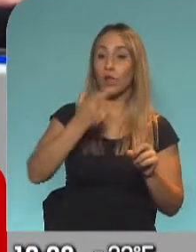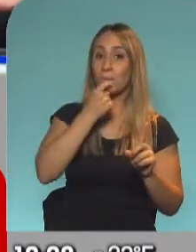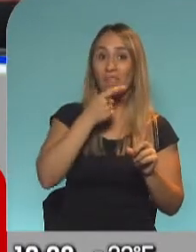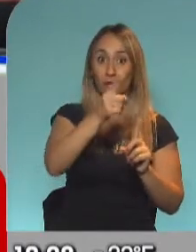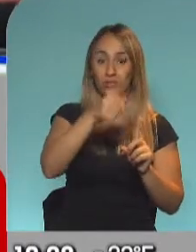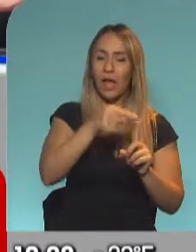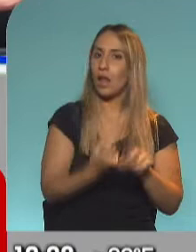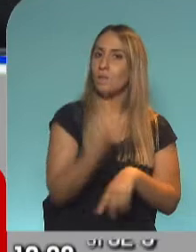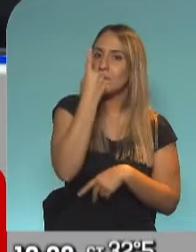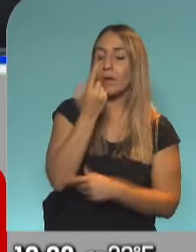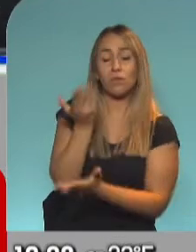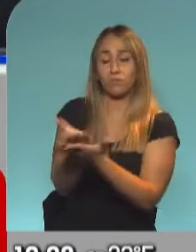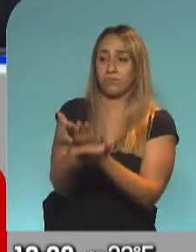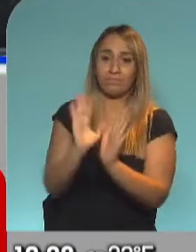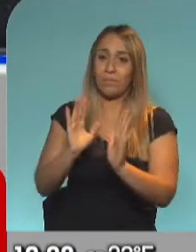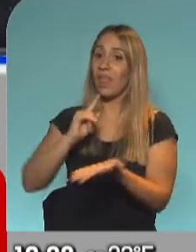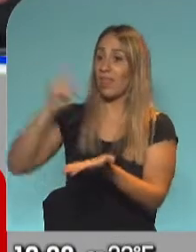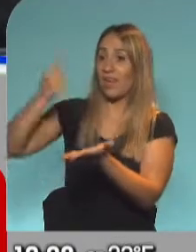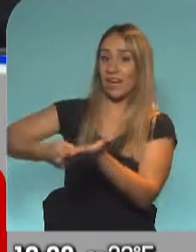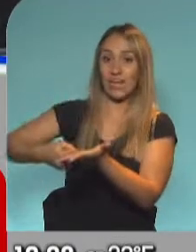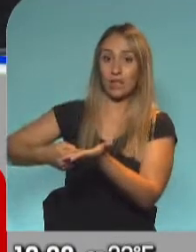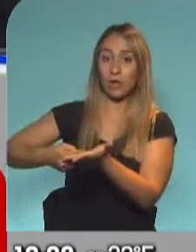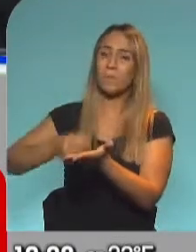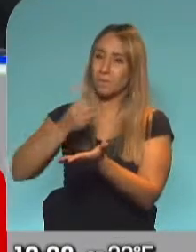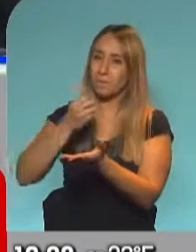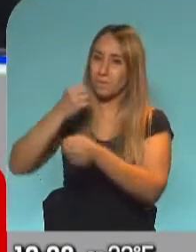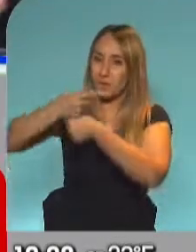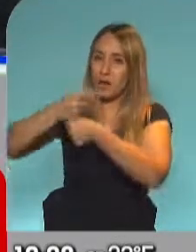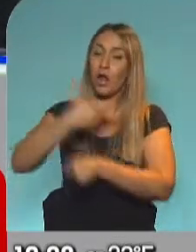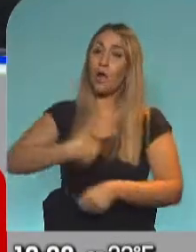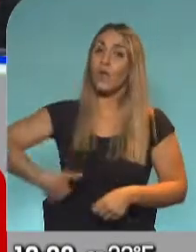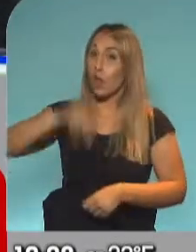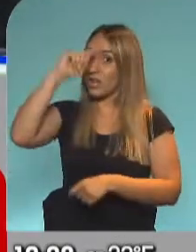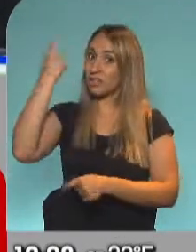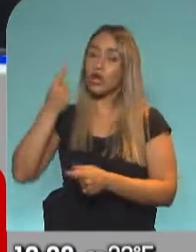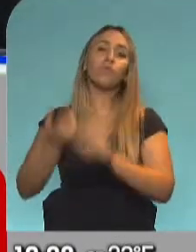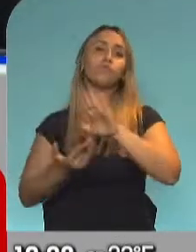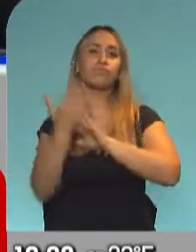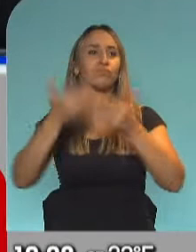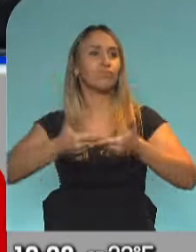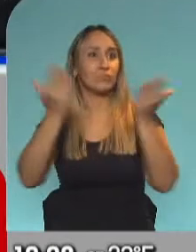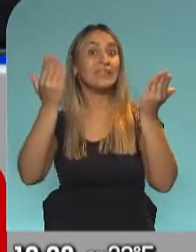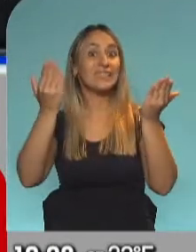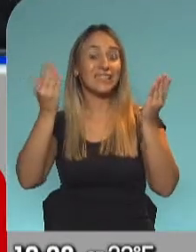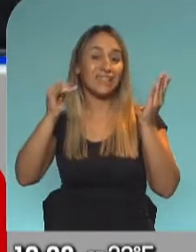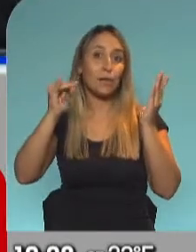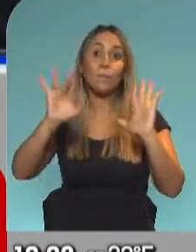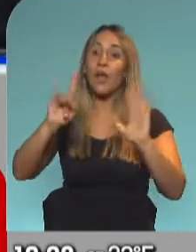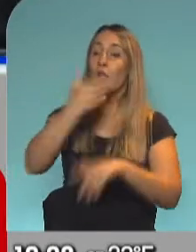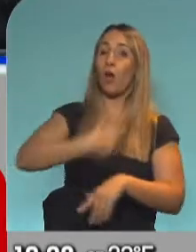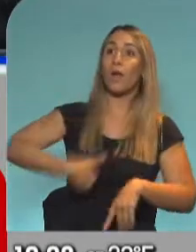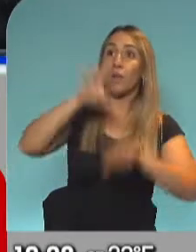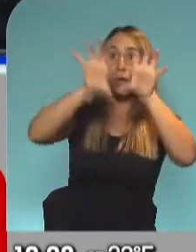plantear la posibilidad de que el decreto sea publicado por Nación, pero que cada provincia, cada gobernador, defina si lo quiere